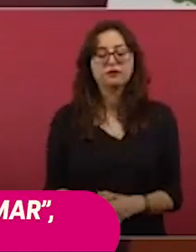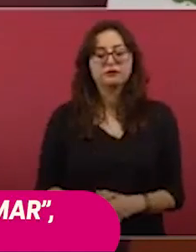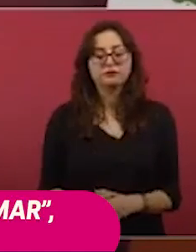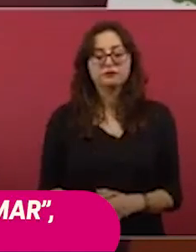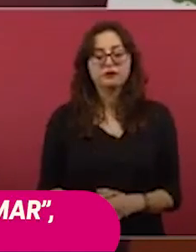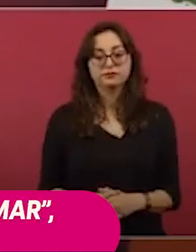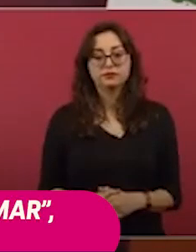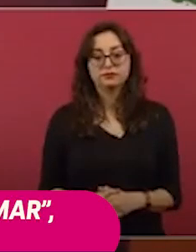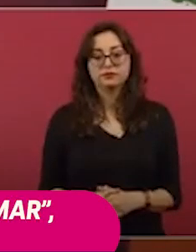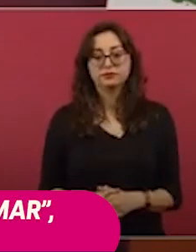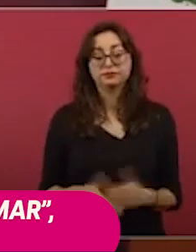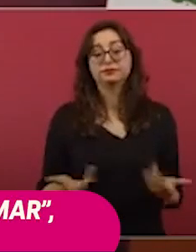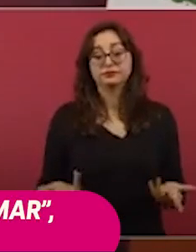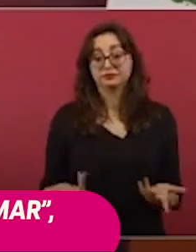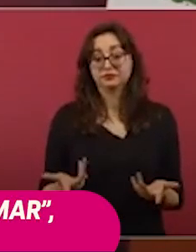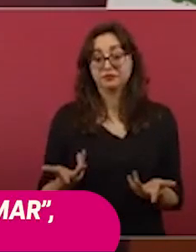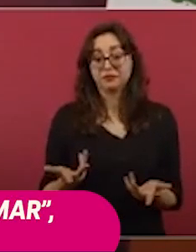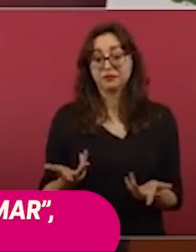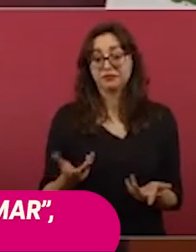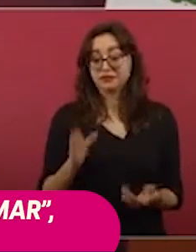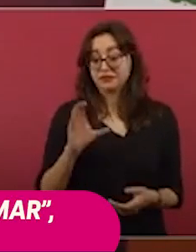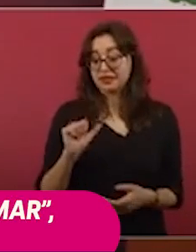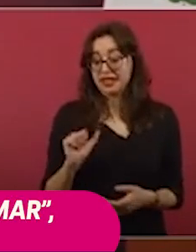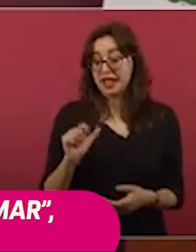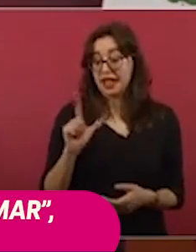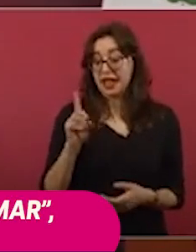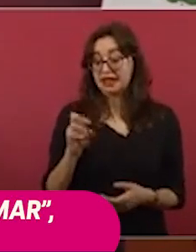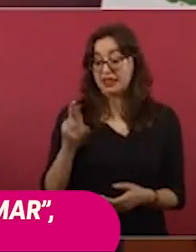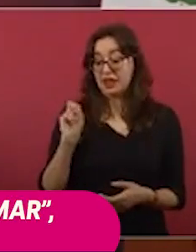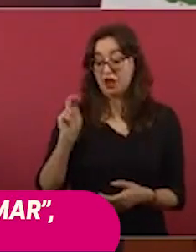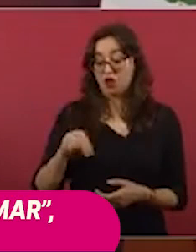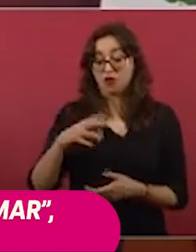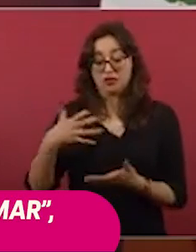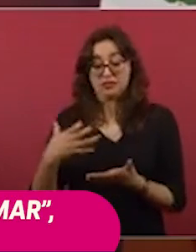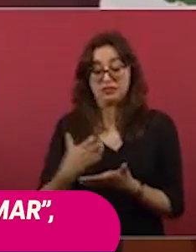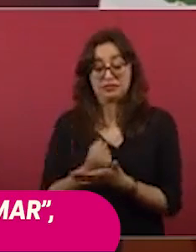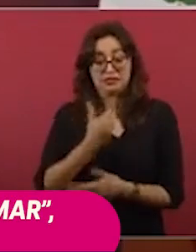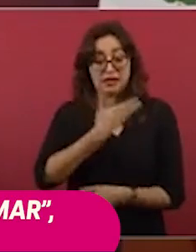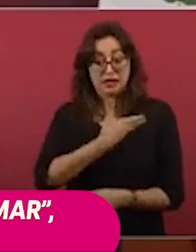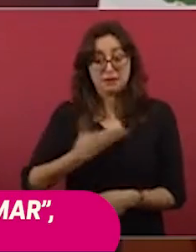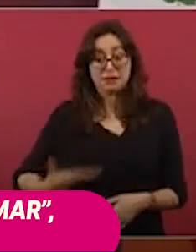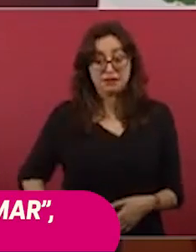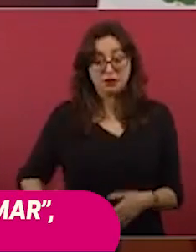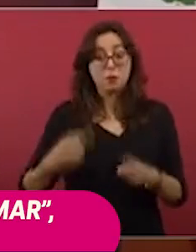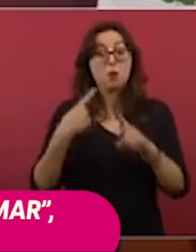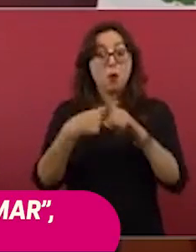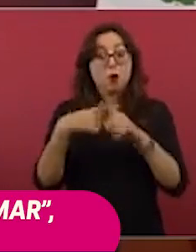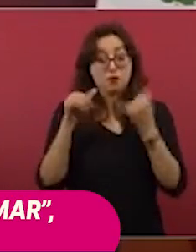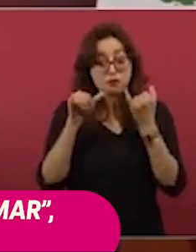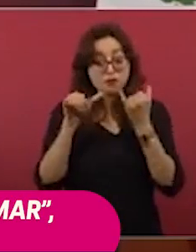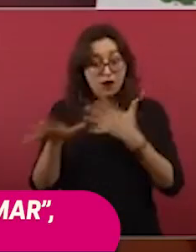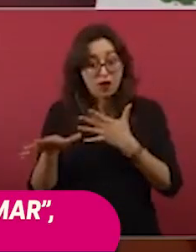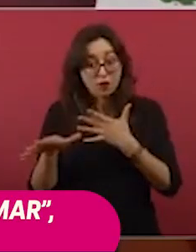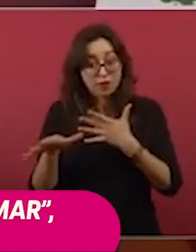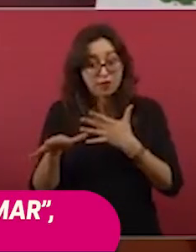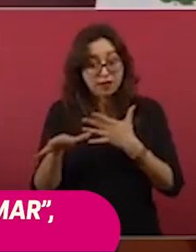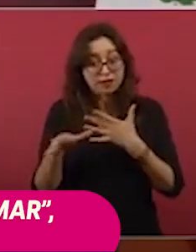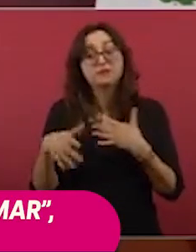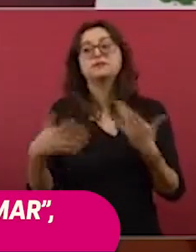Entonces, al día siguiente Serizola, que era el encargado de Tamaulipas por parte de Fox,